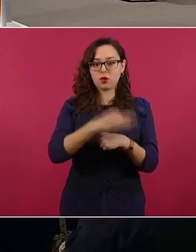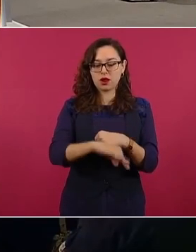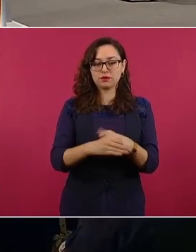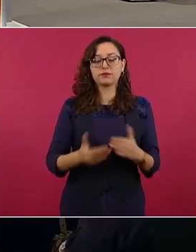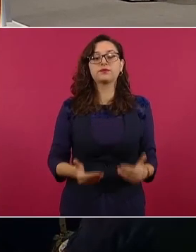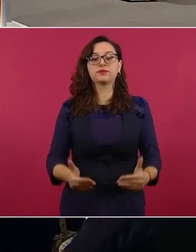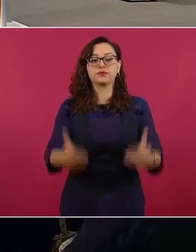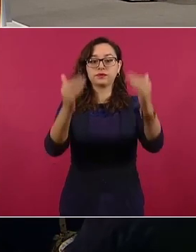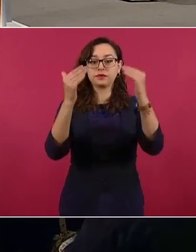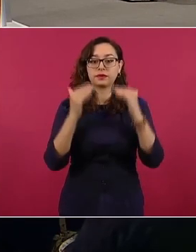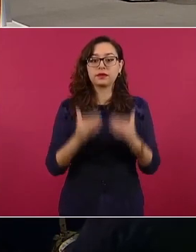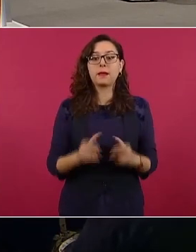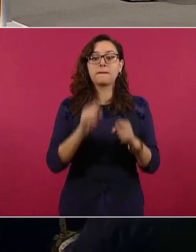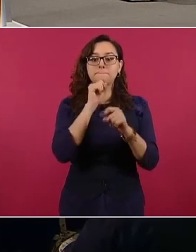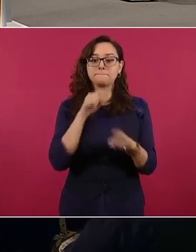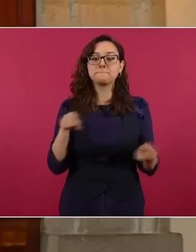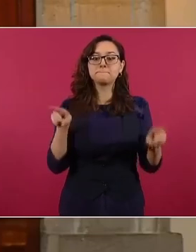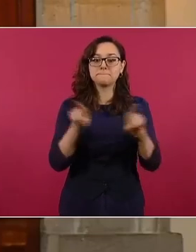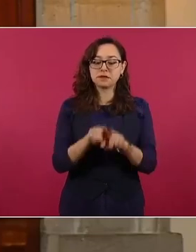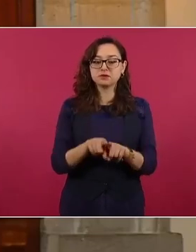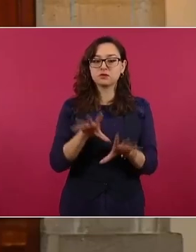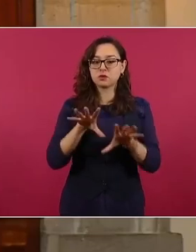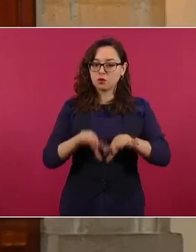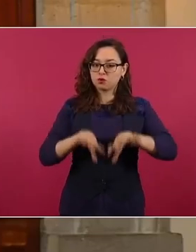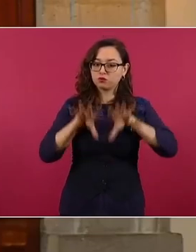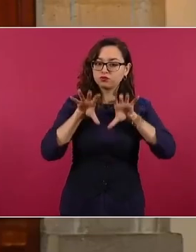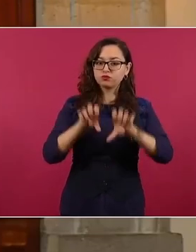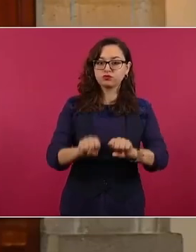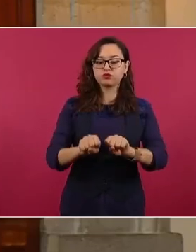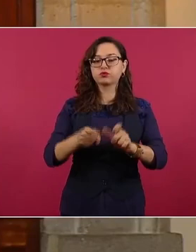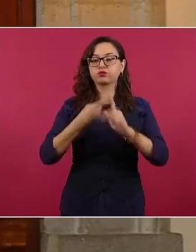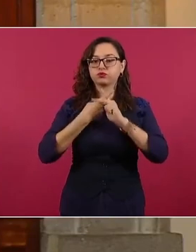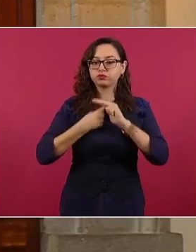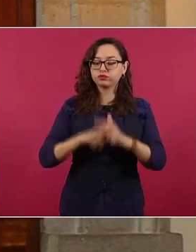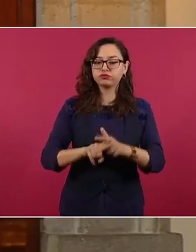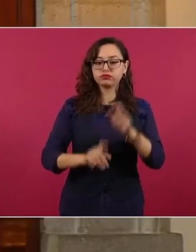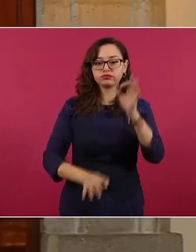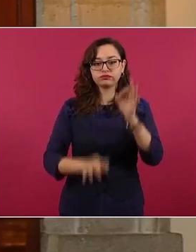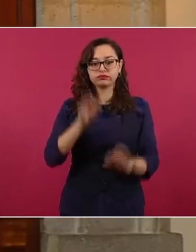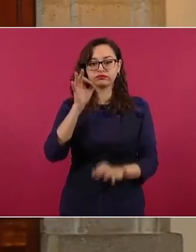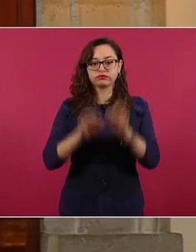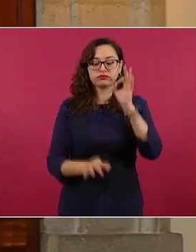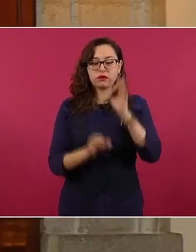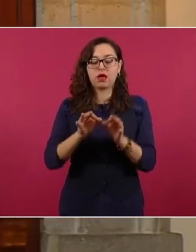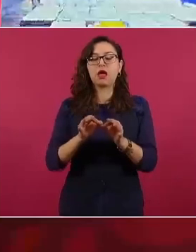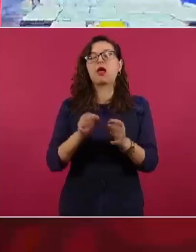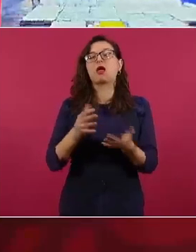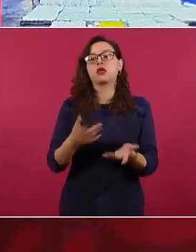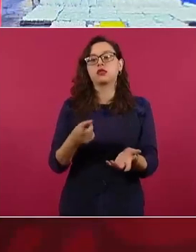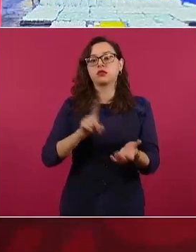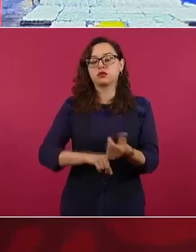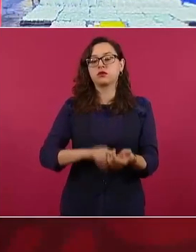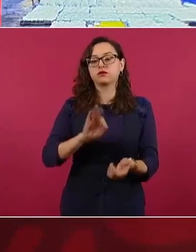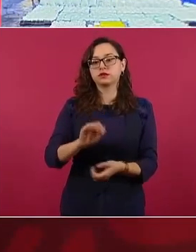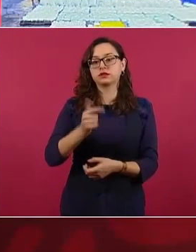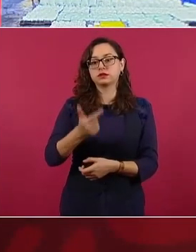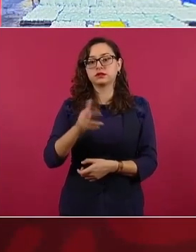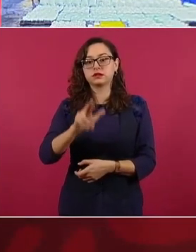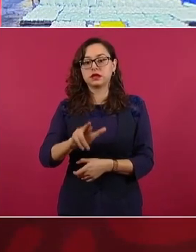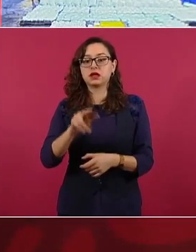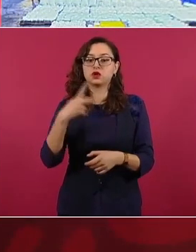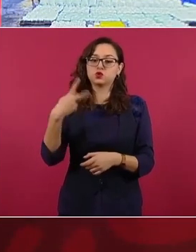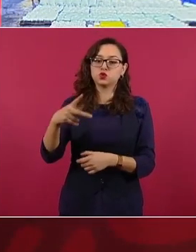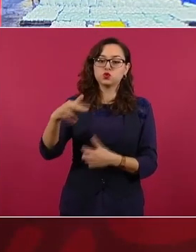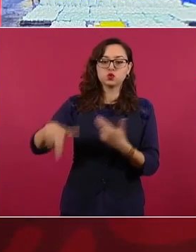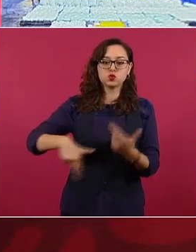También se obtuvo una vinculación a proceso por parte de la Fiscalía General de la República, a través de la Fiscalía de Coordinación